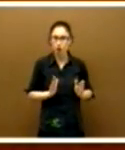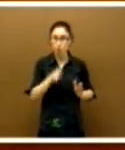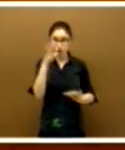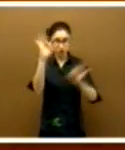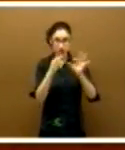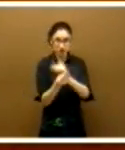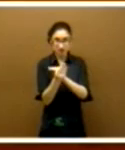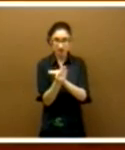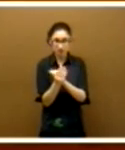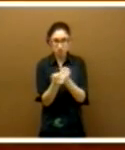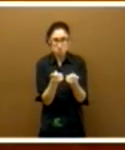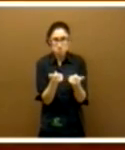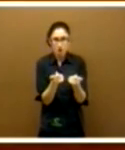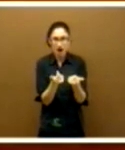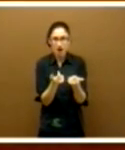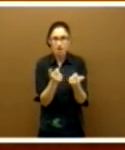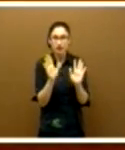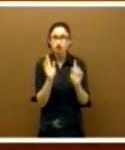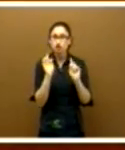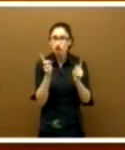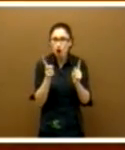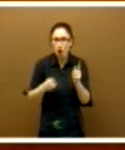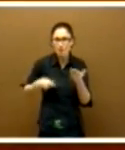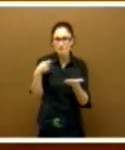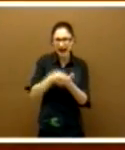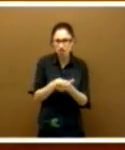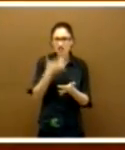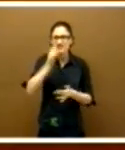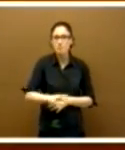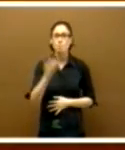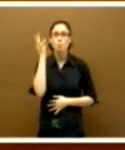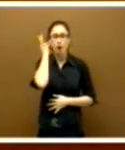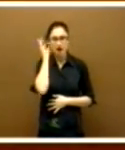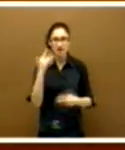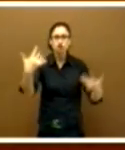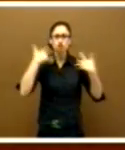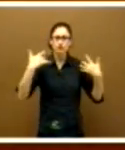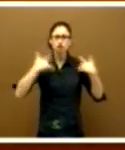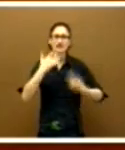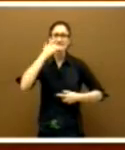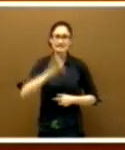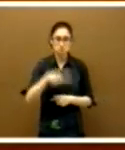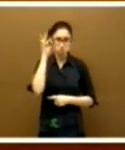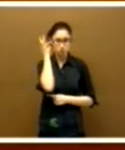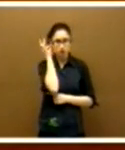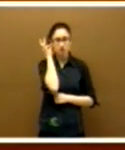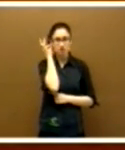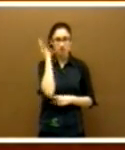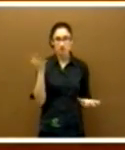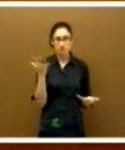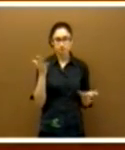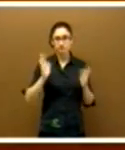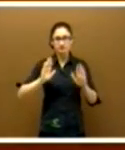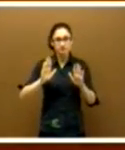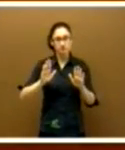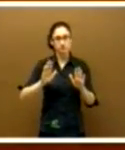fecundidad, solo estamos pagando las costas las mujeres o las costas las están pagando ellas. Y que, a pesar